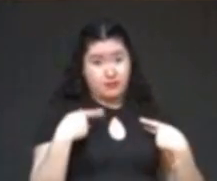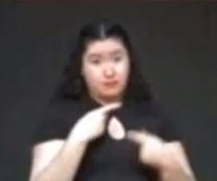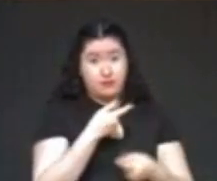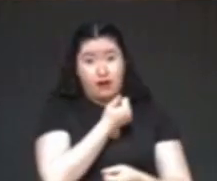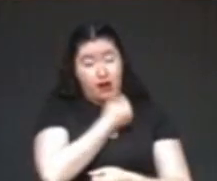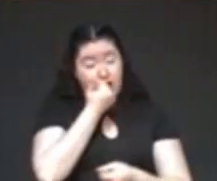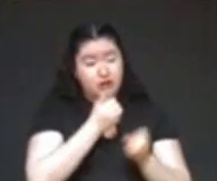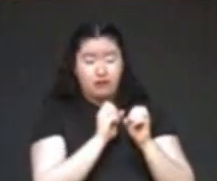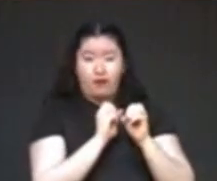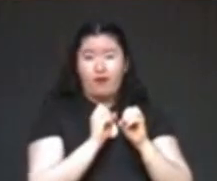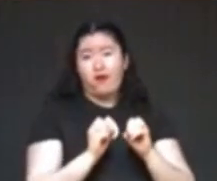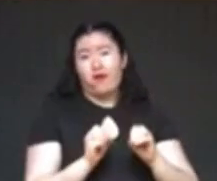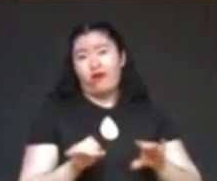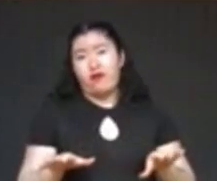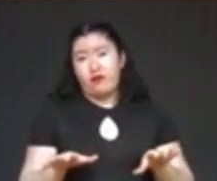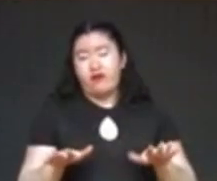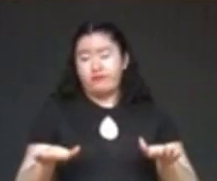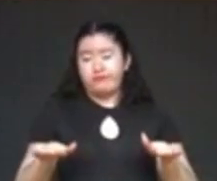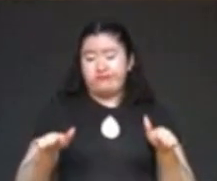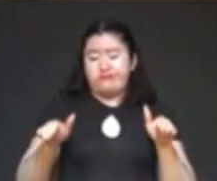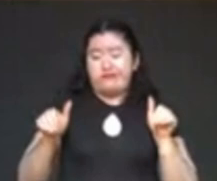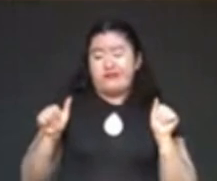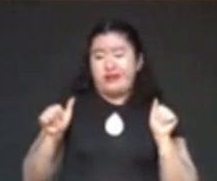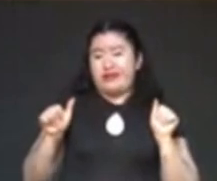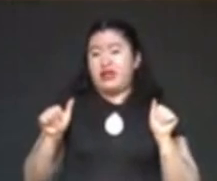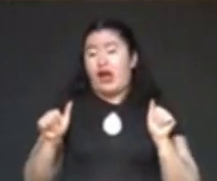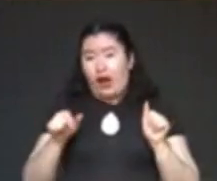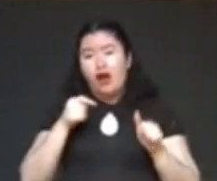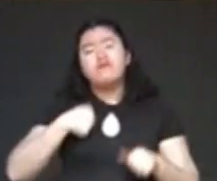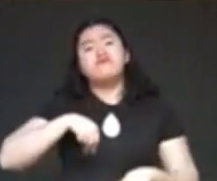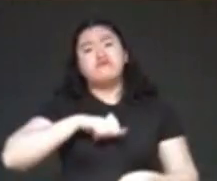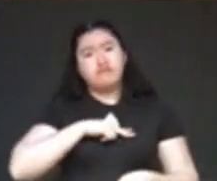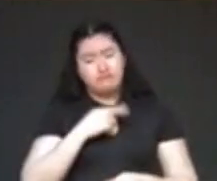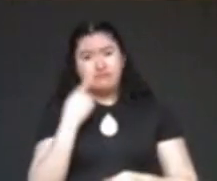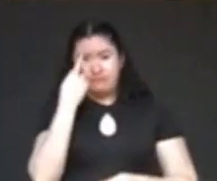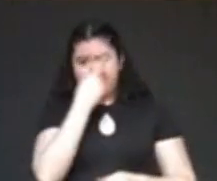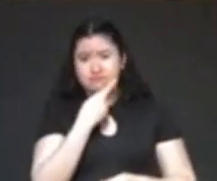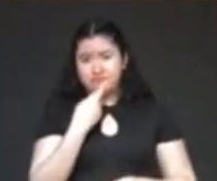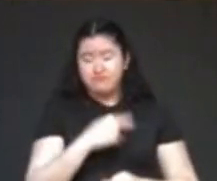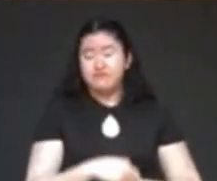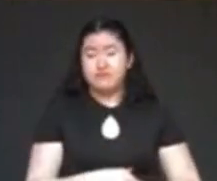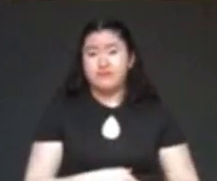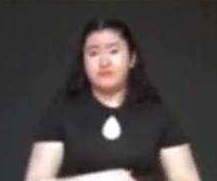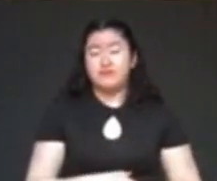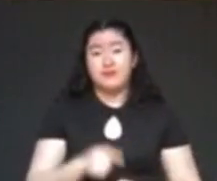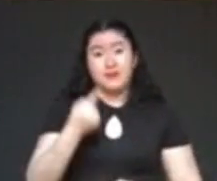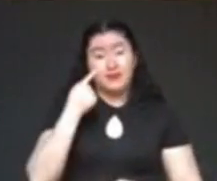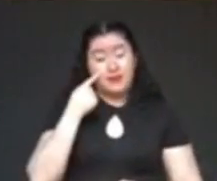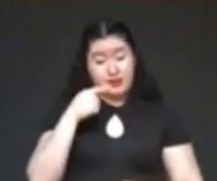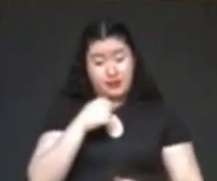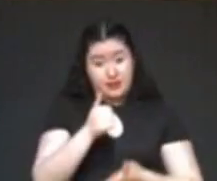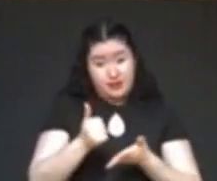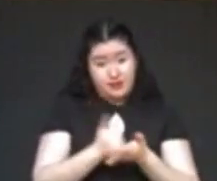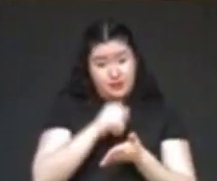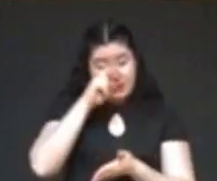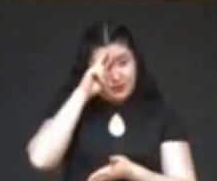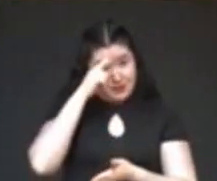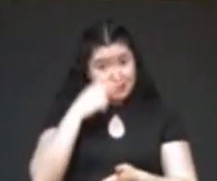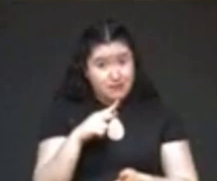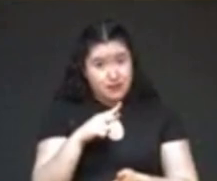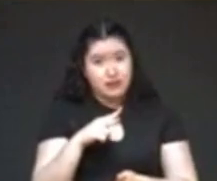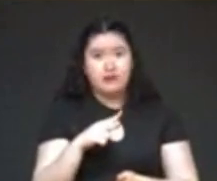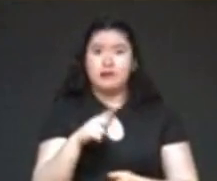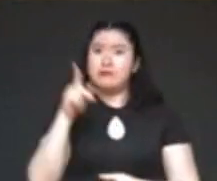hechos muy claros. En la Ciudad de México sale más caro abandonar la escuela que continuar